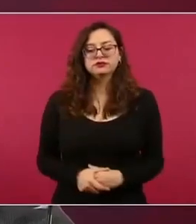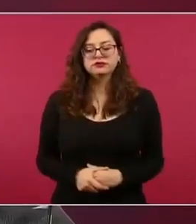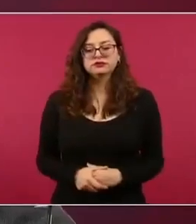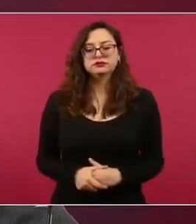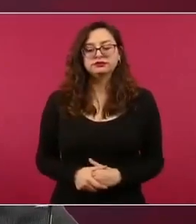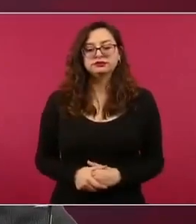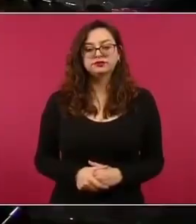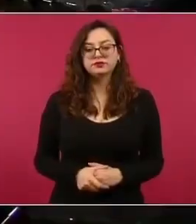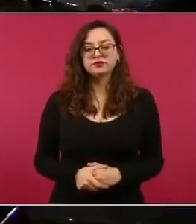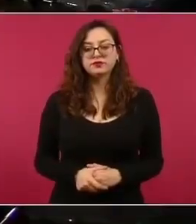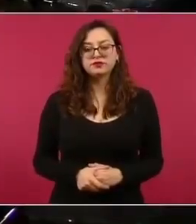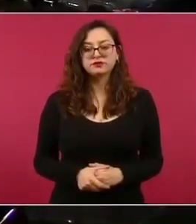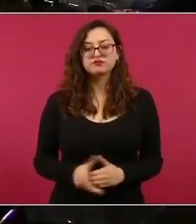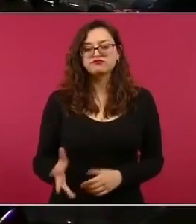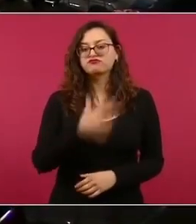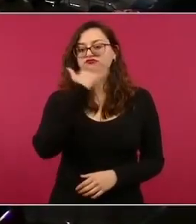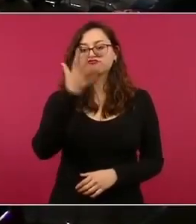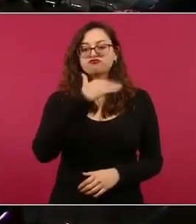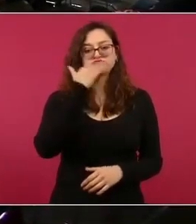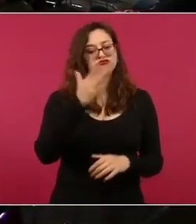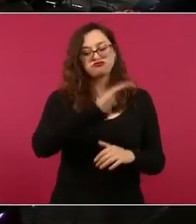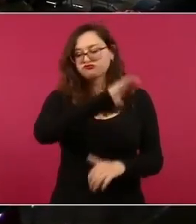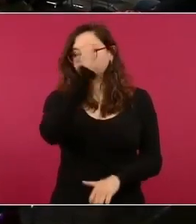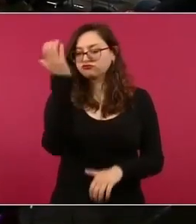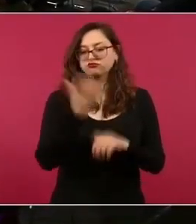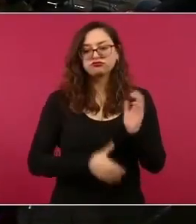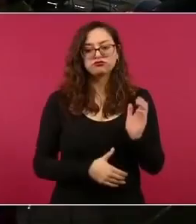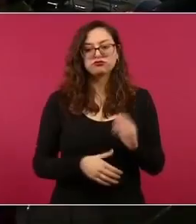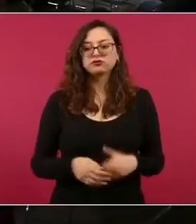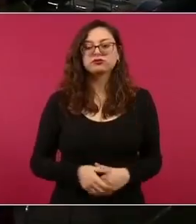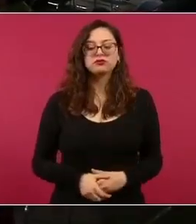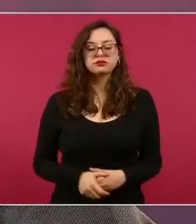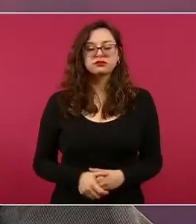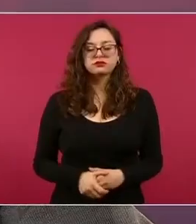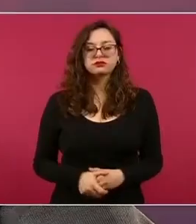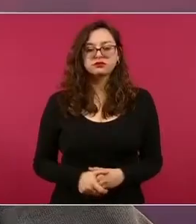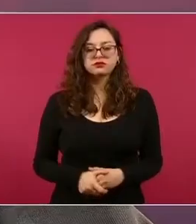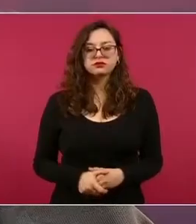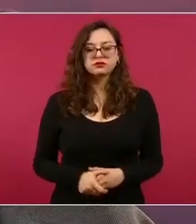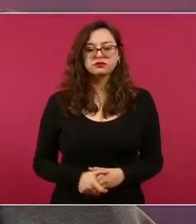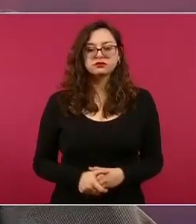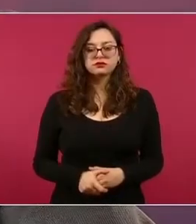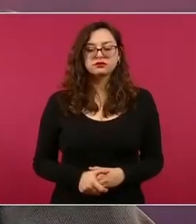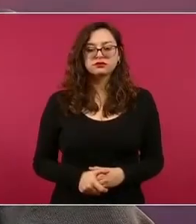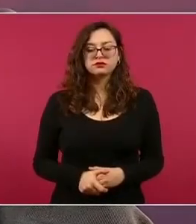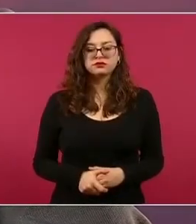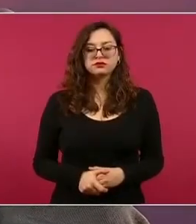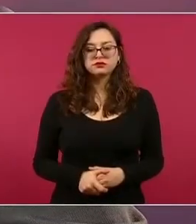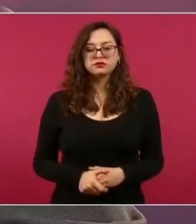se acabe la corrupción, que el presupuesto